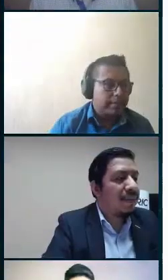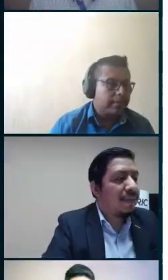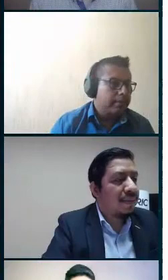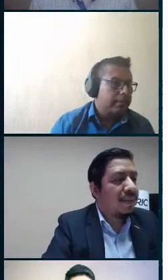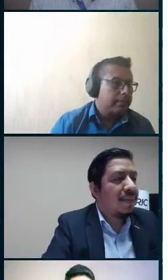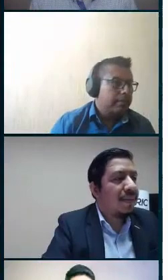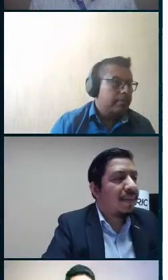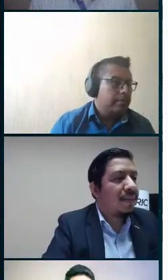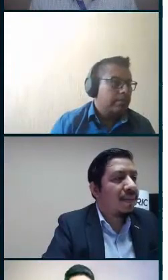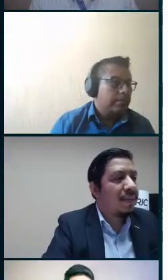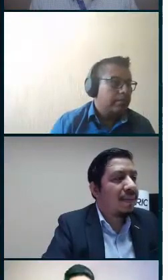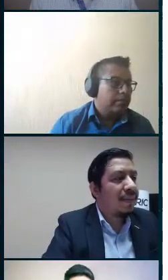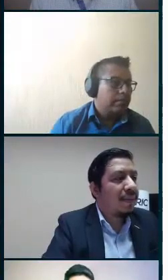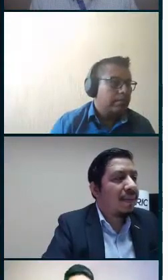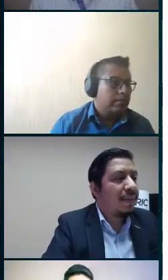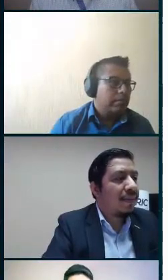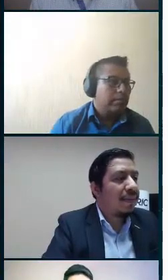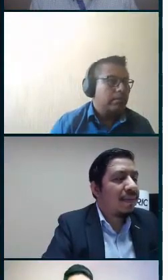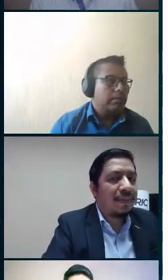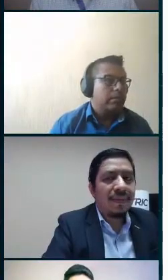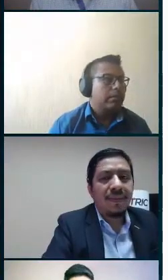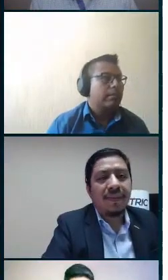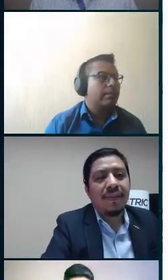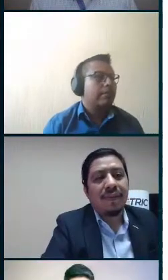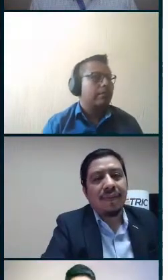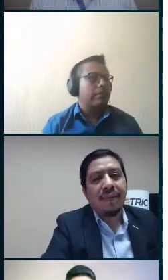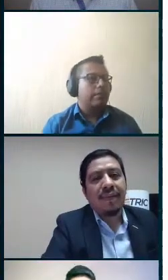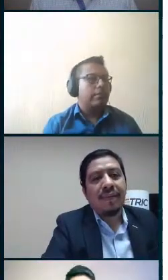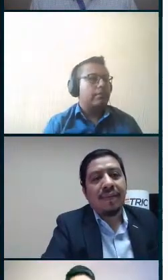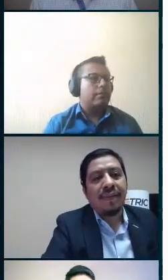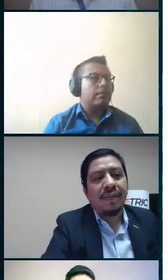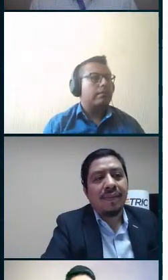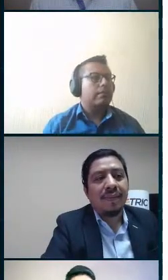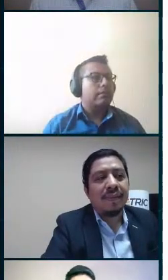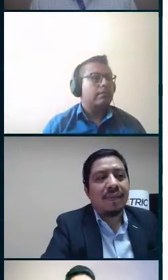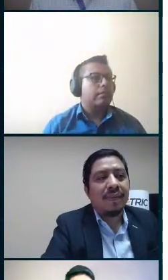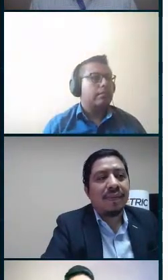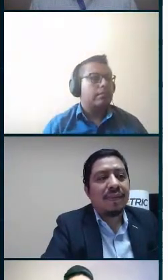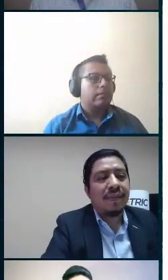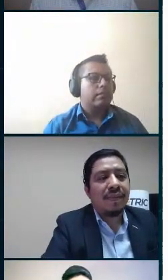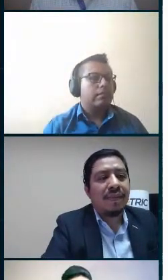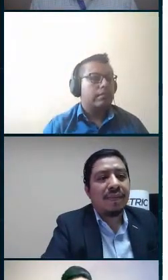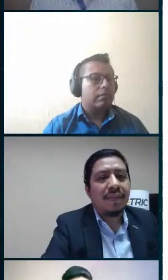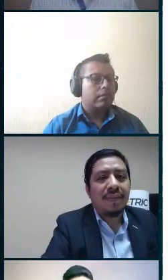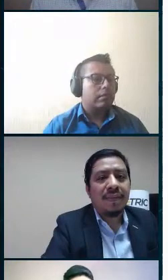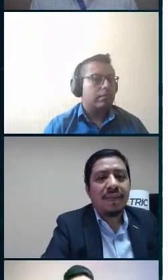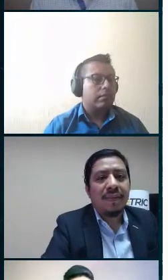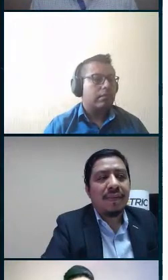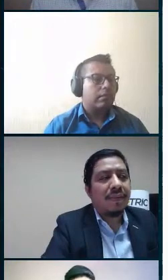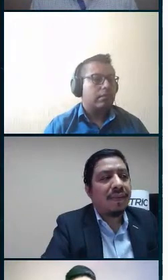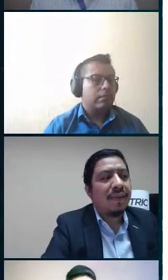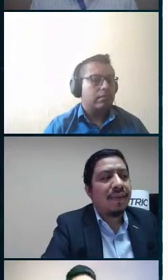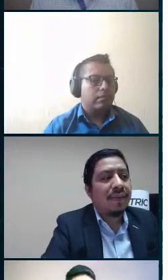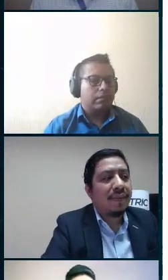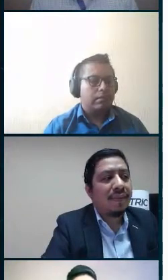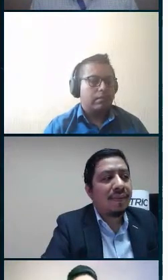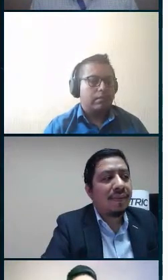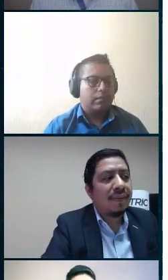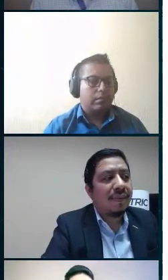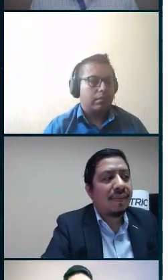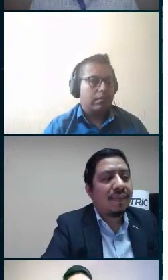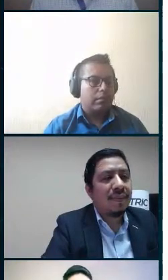comentar que este proyecto es un proyecto con un